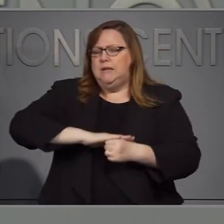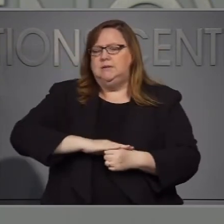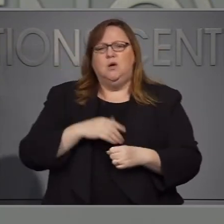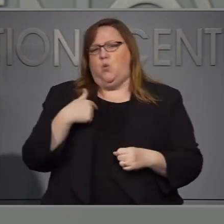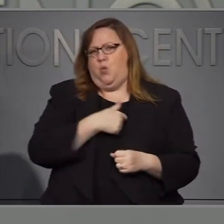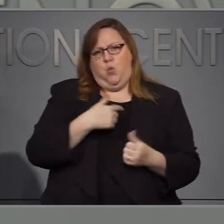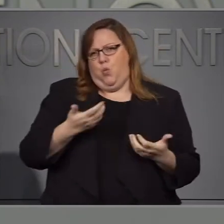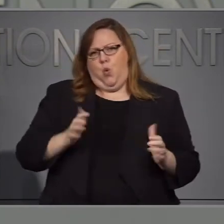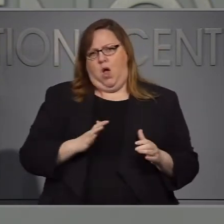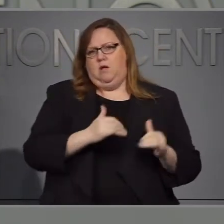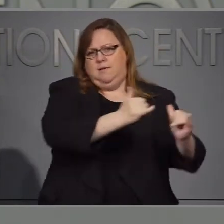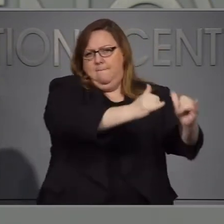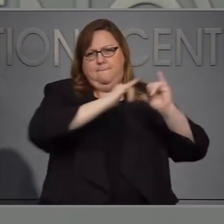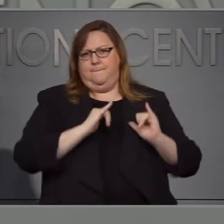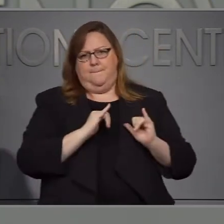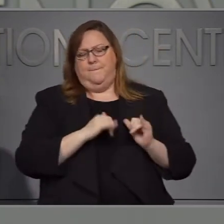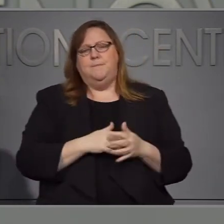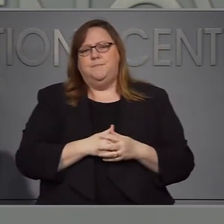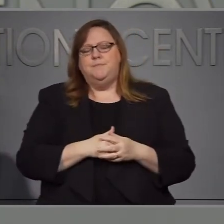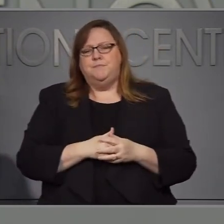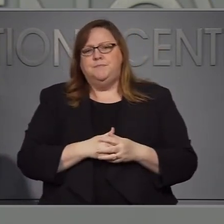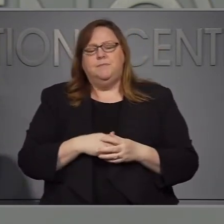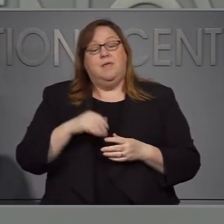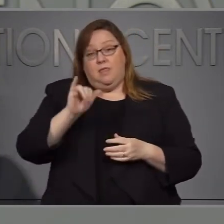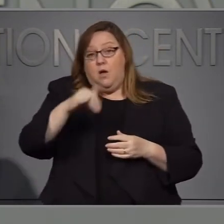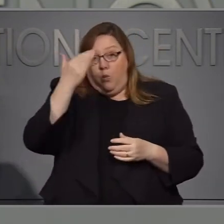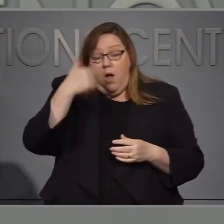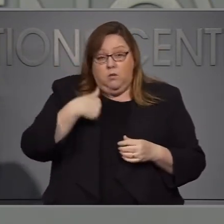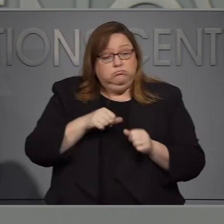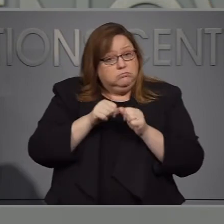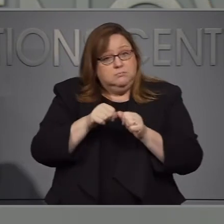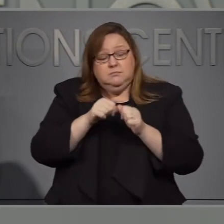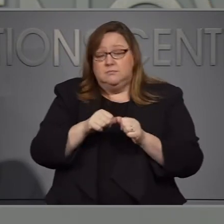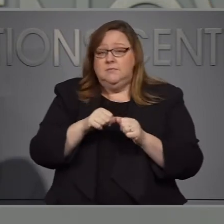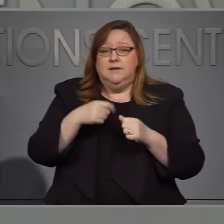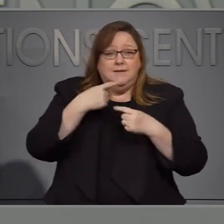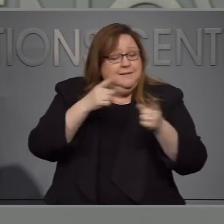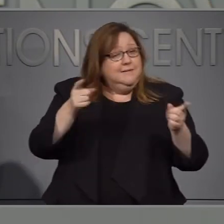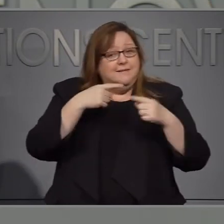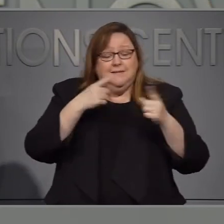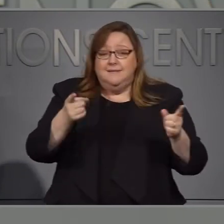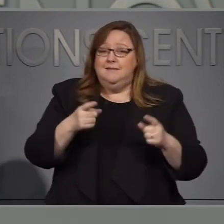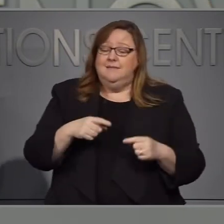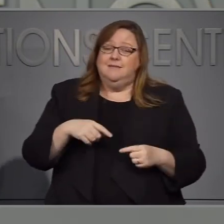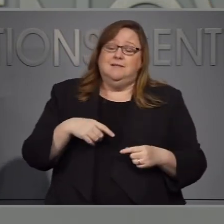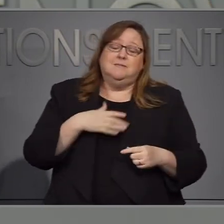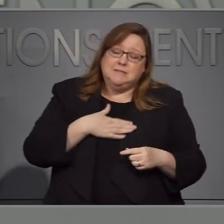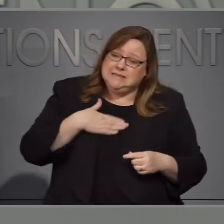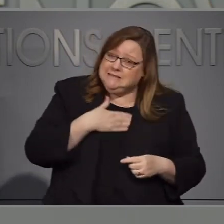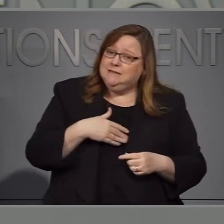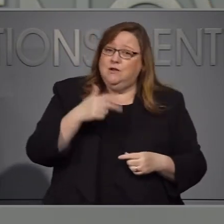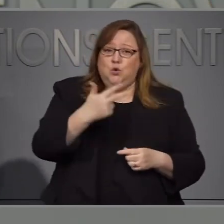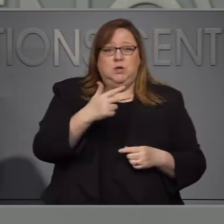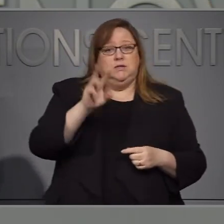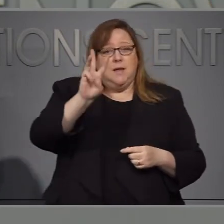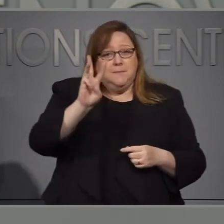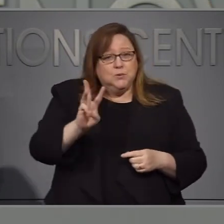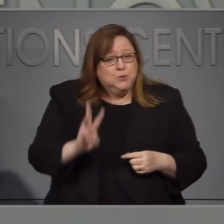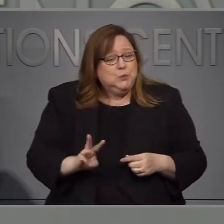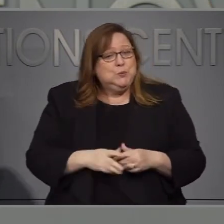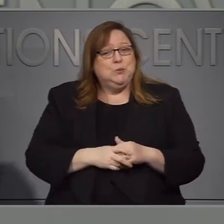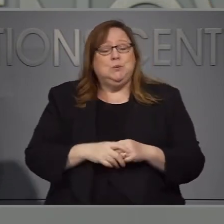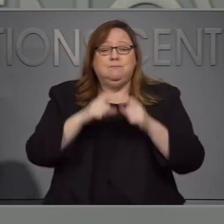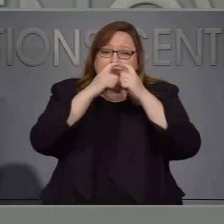en esa situación y es por eso que continuamos diciendo que tenemos que hacer las tres doble bus y que.